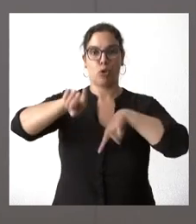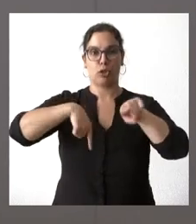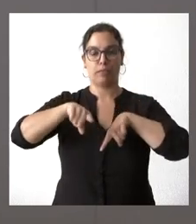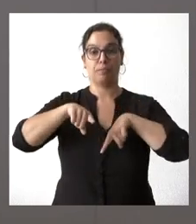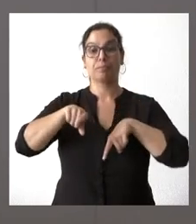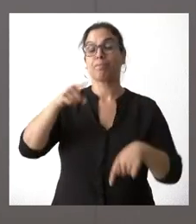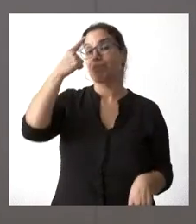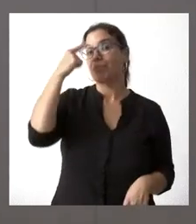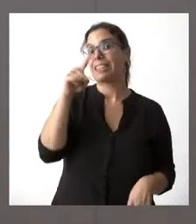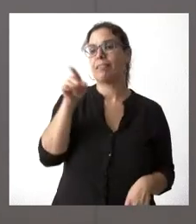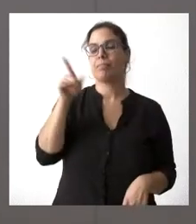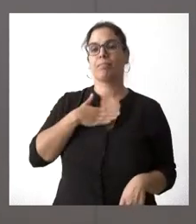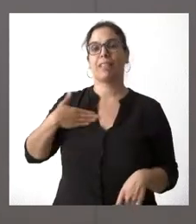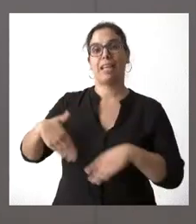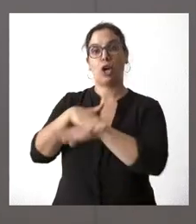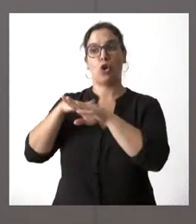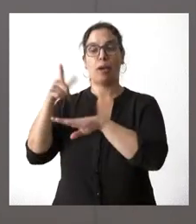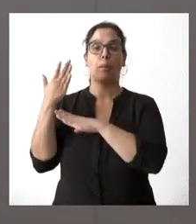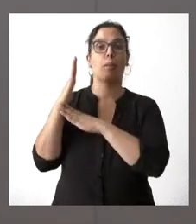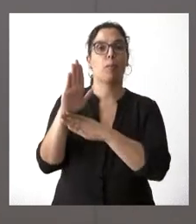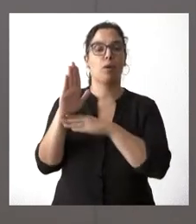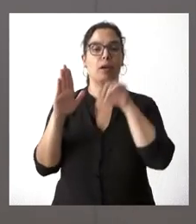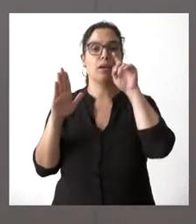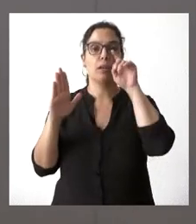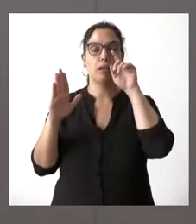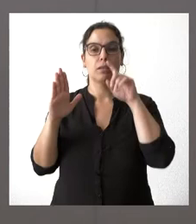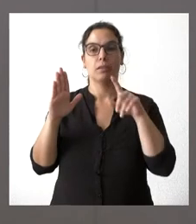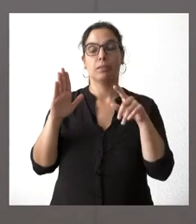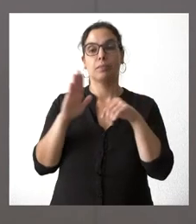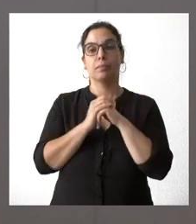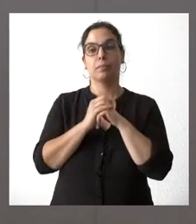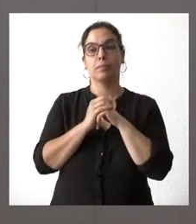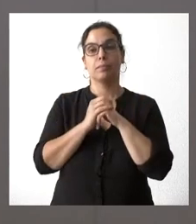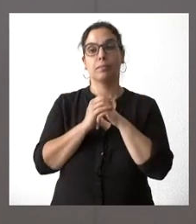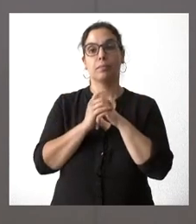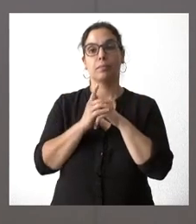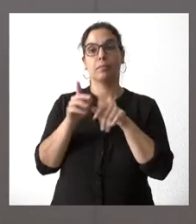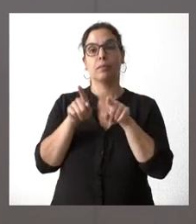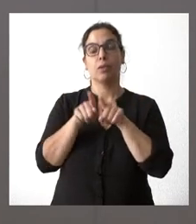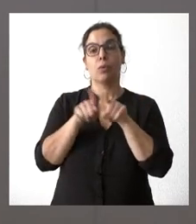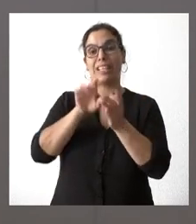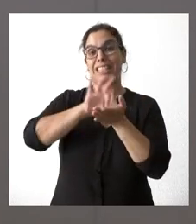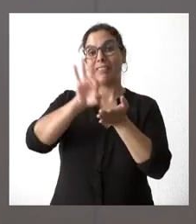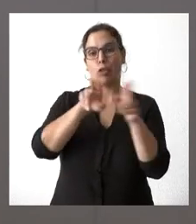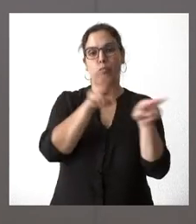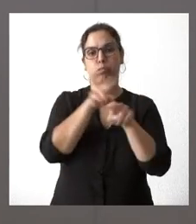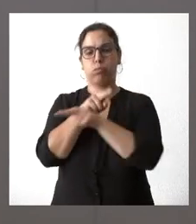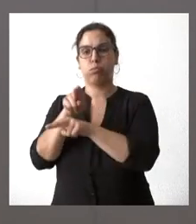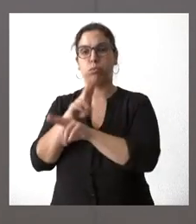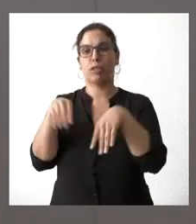que tiene intención el Gobierno, en su planteamiento inicial, de dejar sin servicio un total de